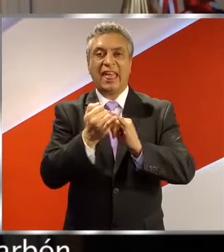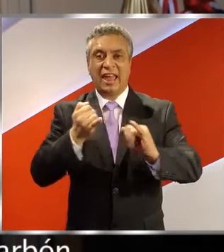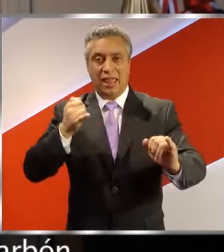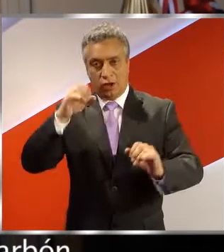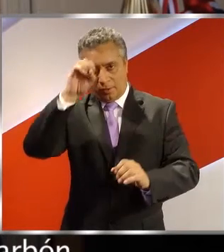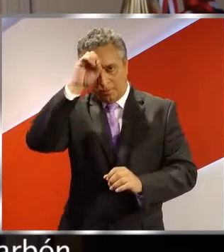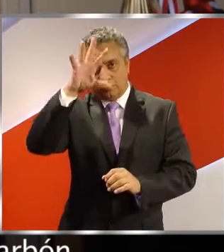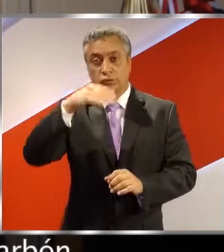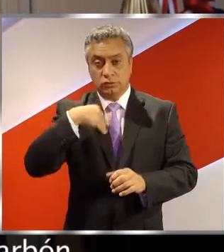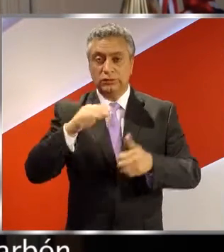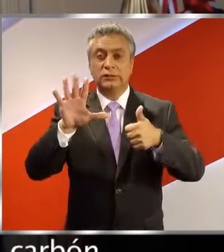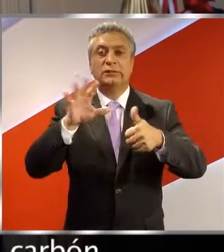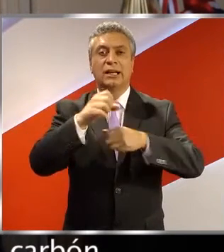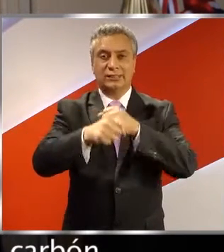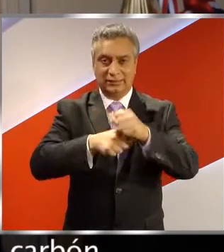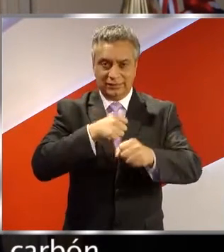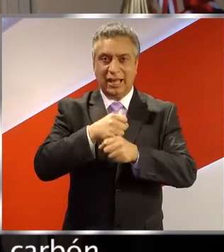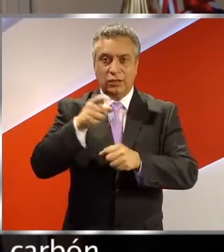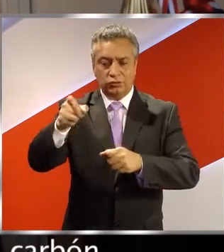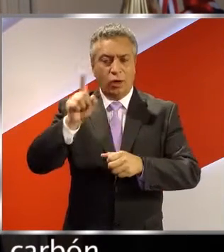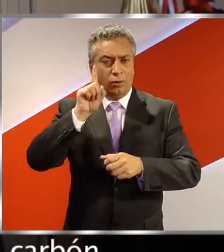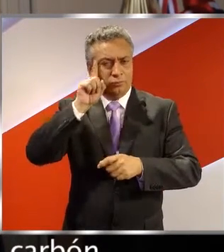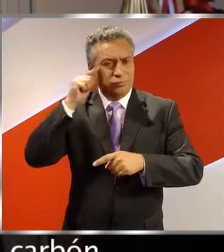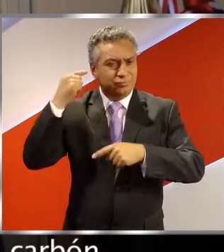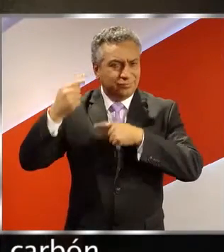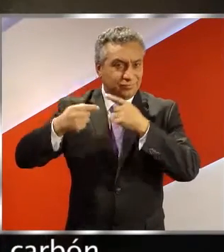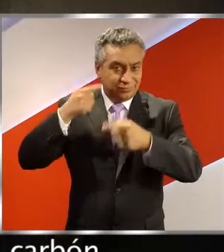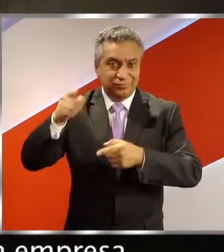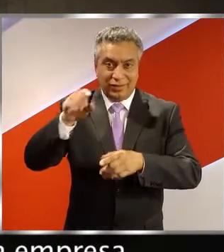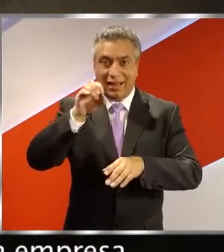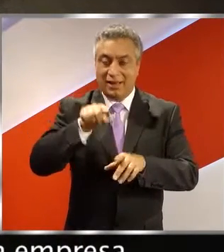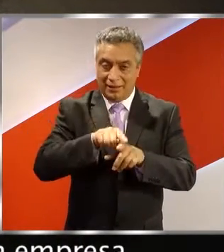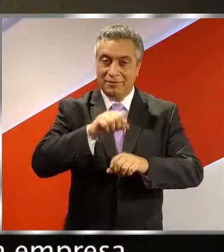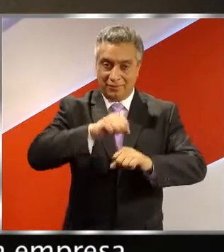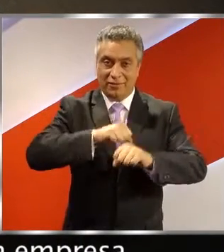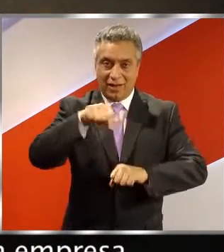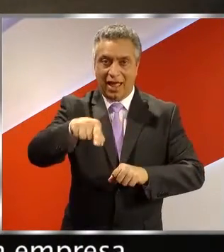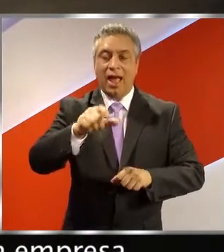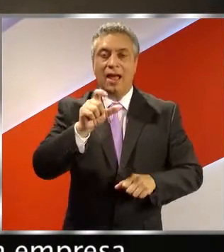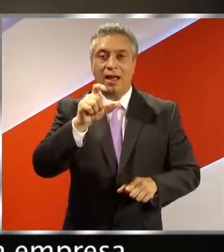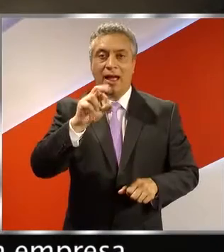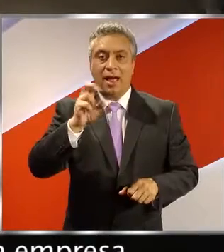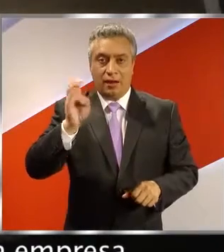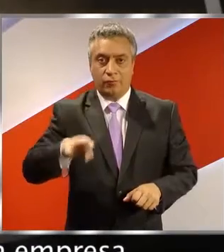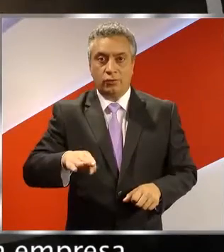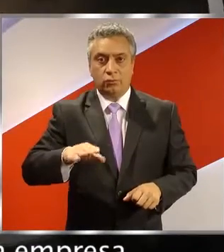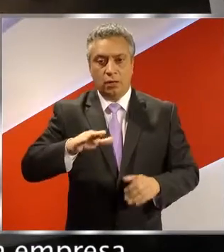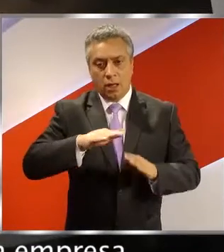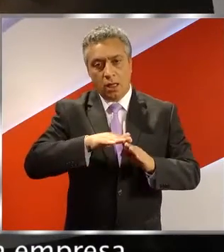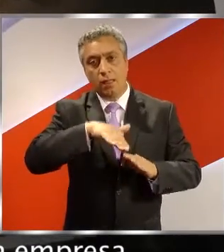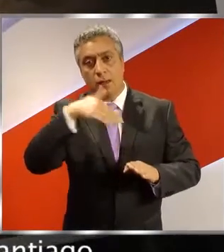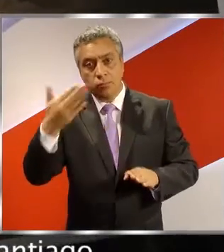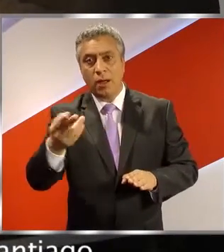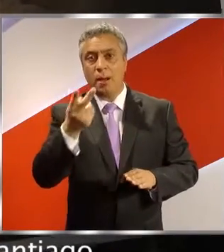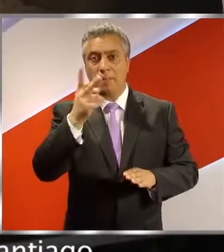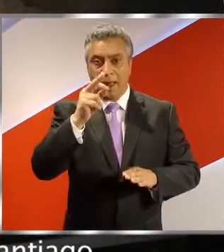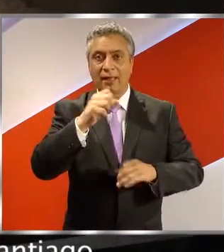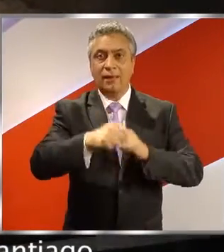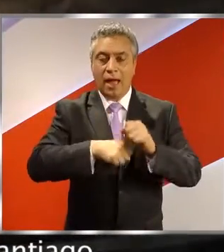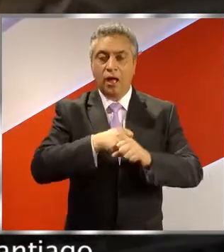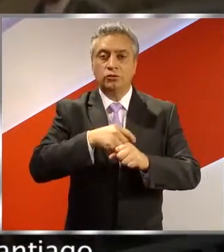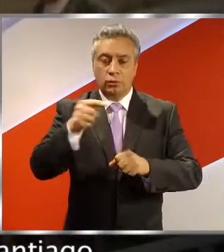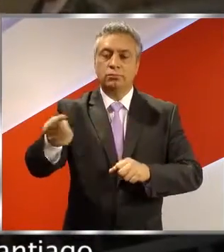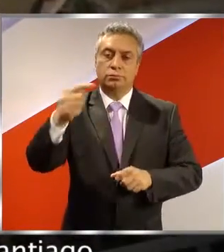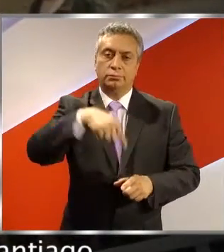Trabajé 6 años en el carbón, en la histórica industria del carbón, y después 20 años en una empresa industrial